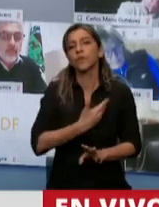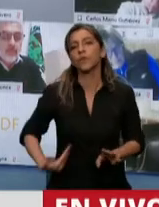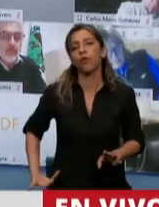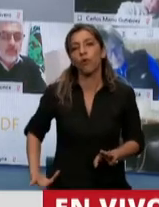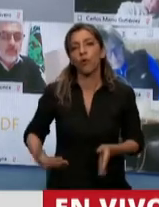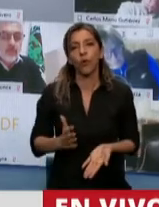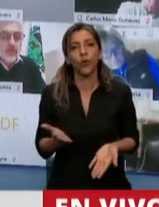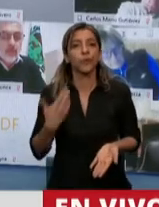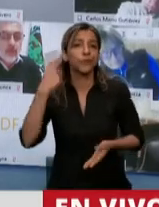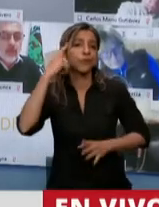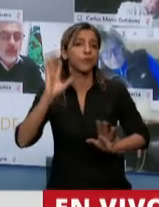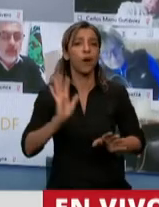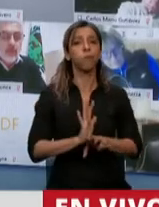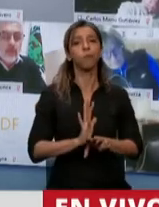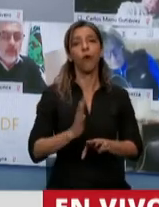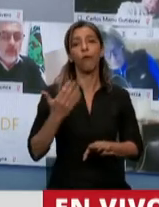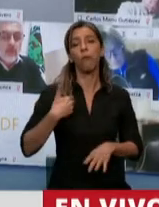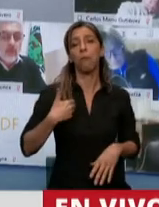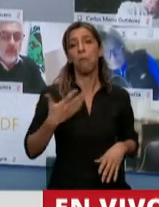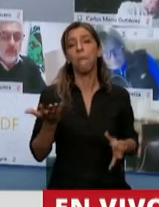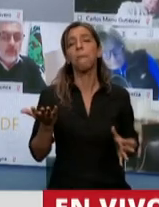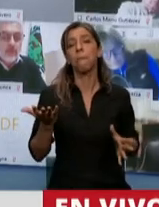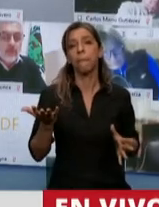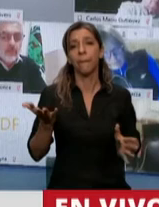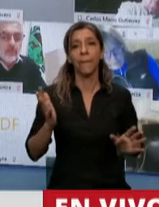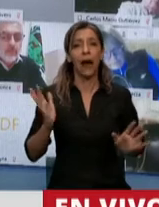la entrega de la Nación, que prácticamente fue un objetivo,